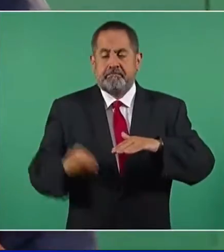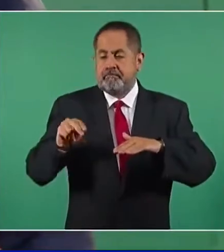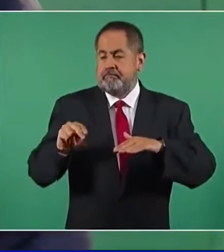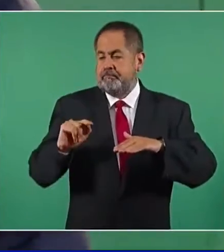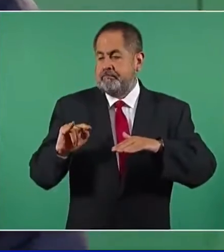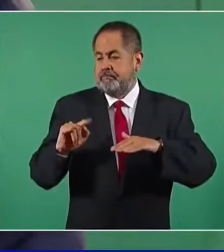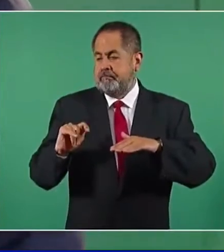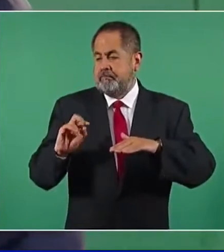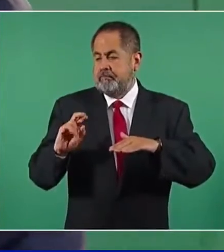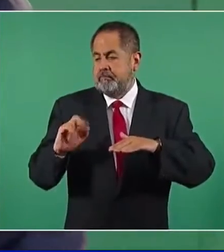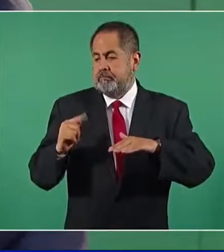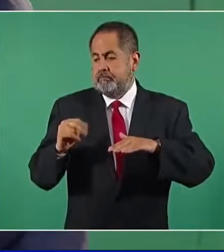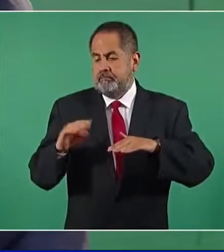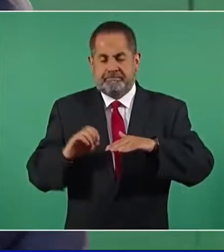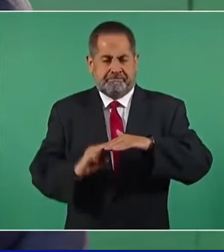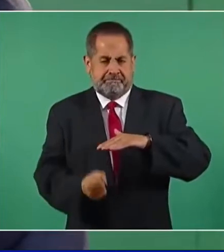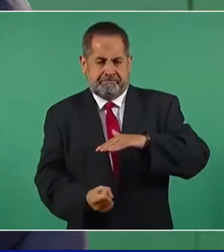más.